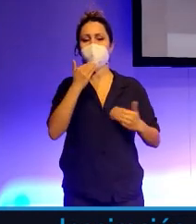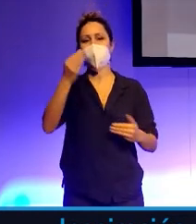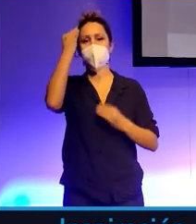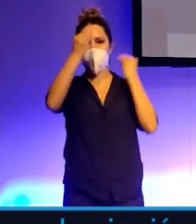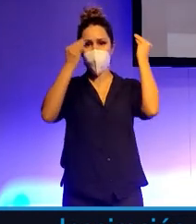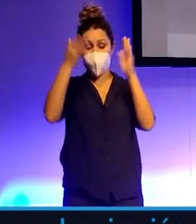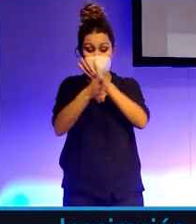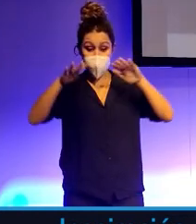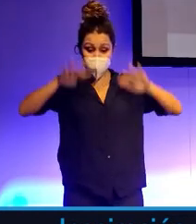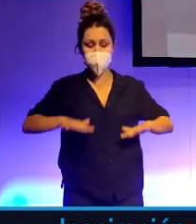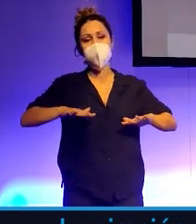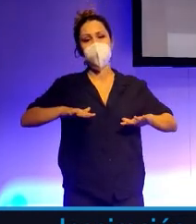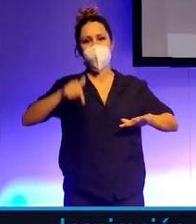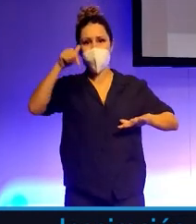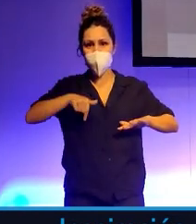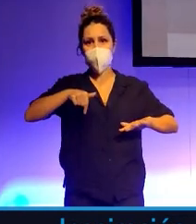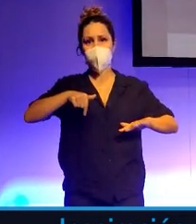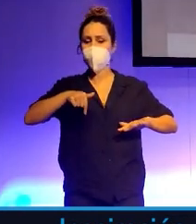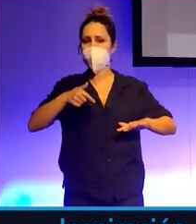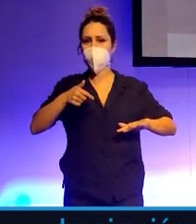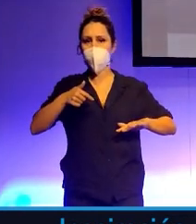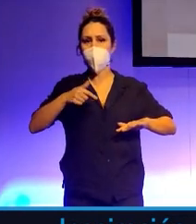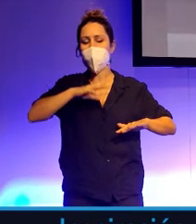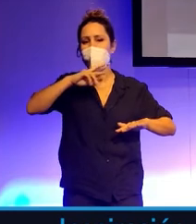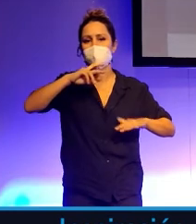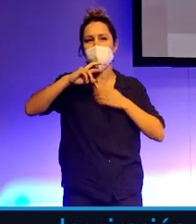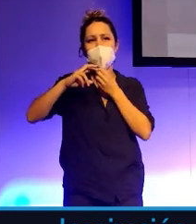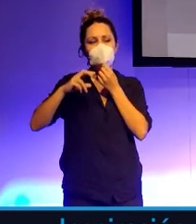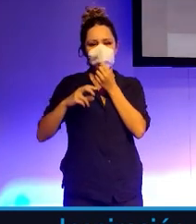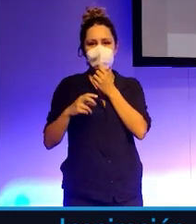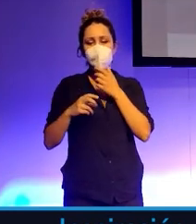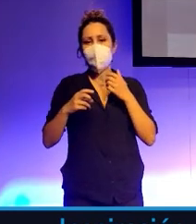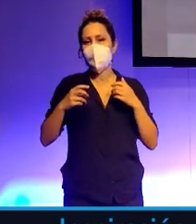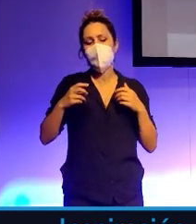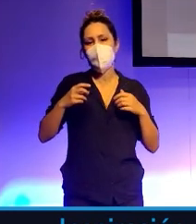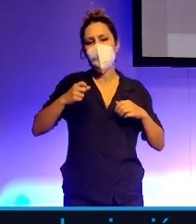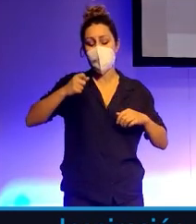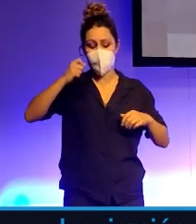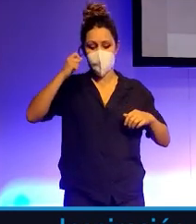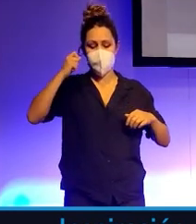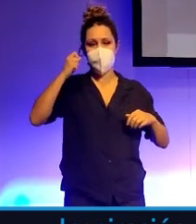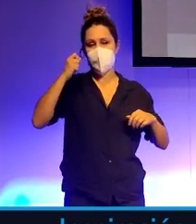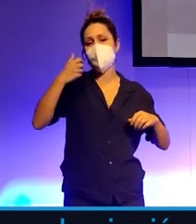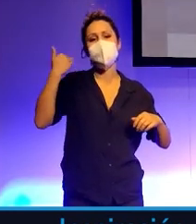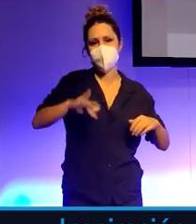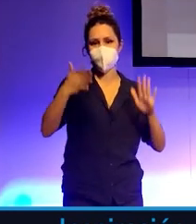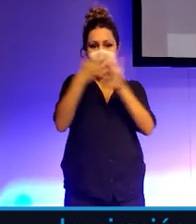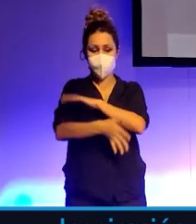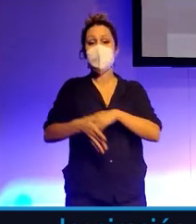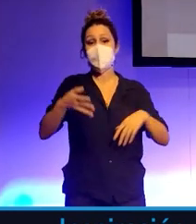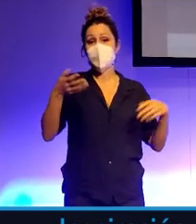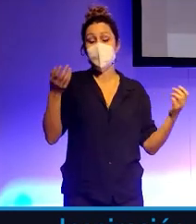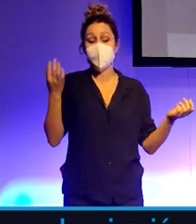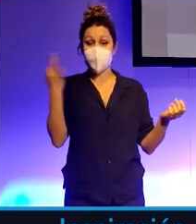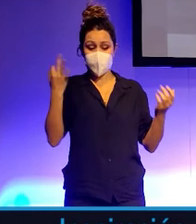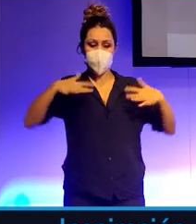quietos, que quedarnos estáticos, es un precio demasiado caro para pagar. Hoy es mucho más barato hacer algo y equivocarte,